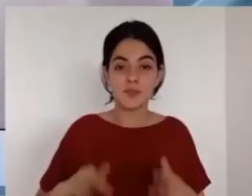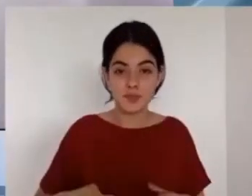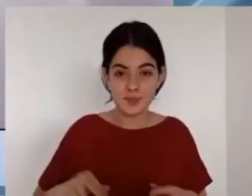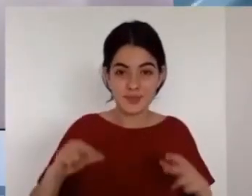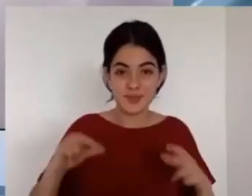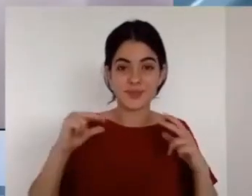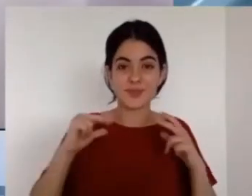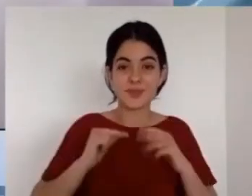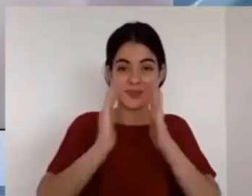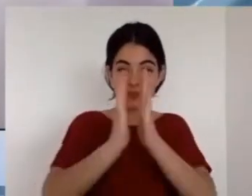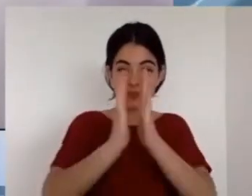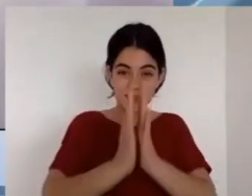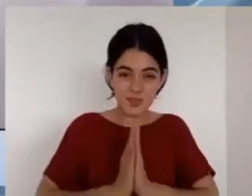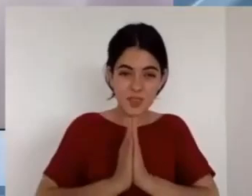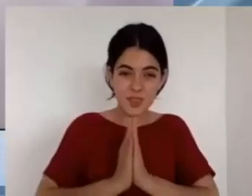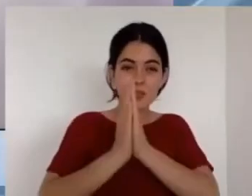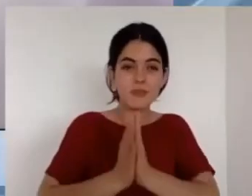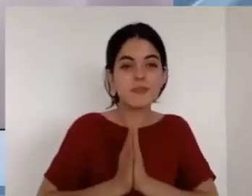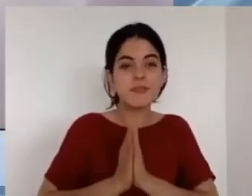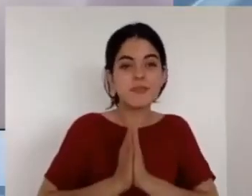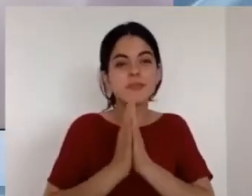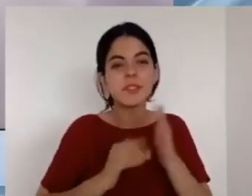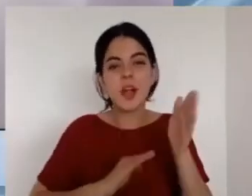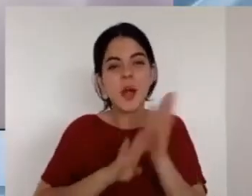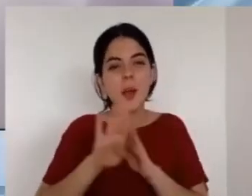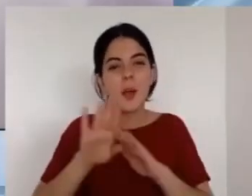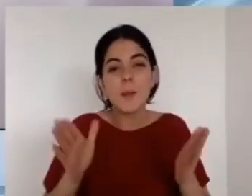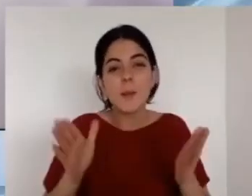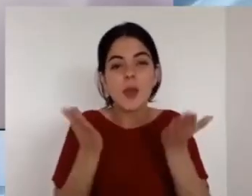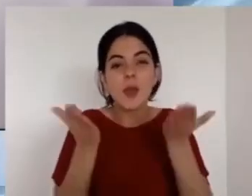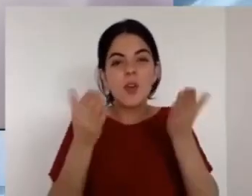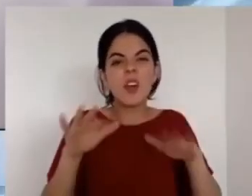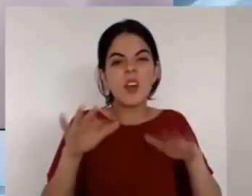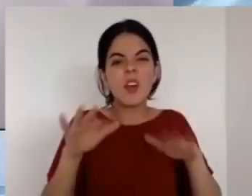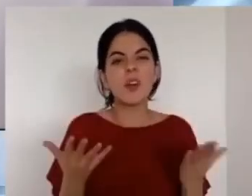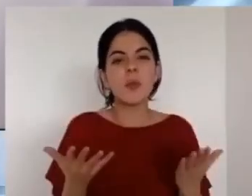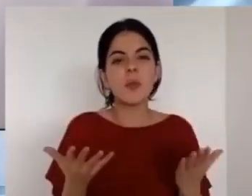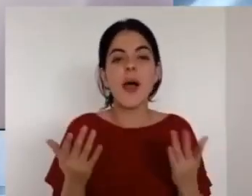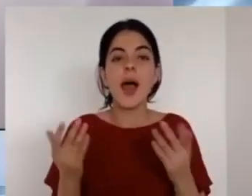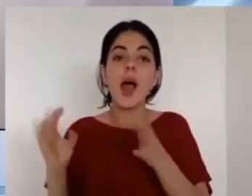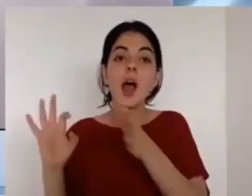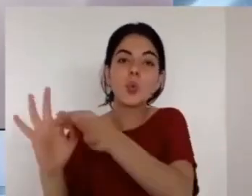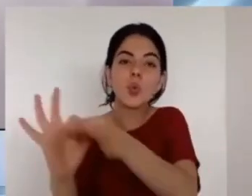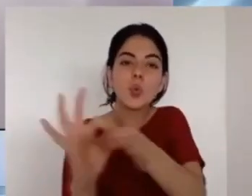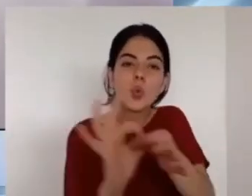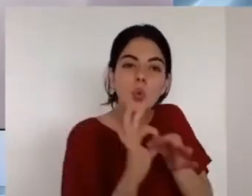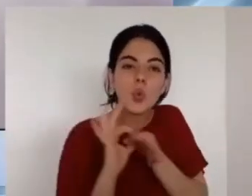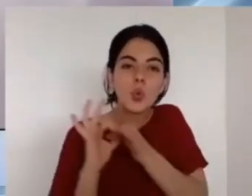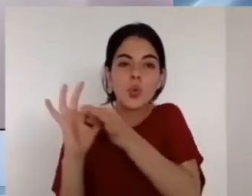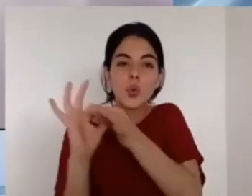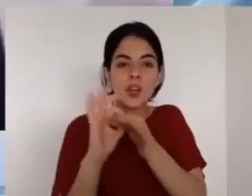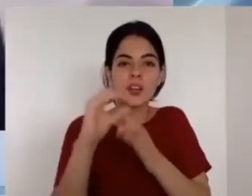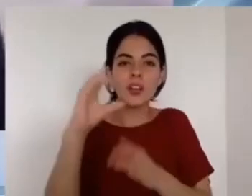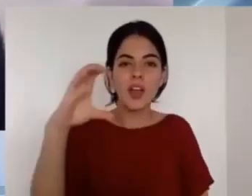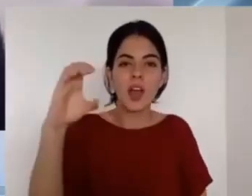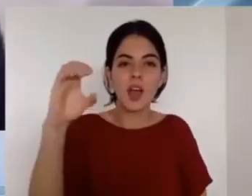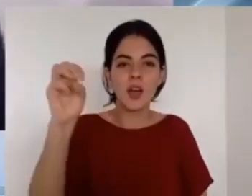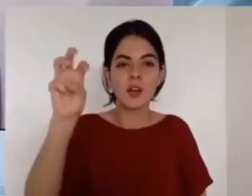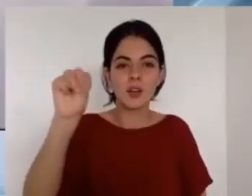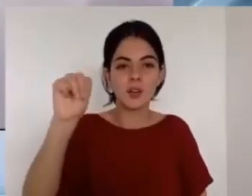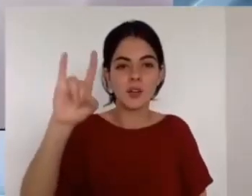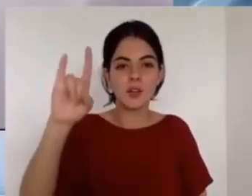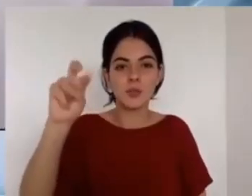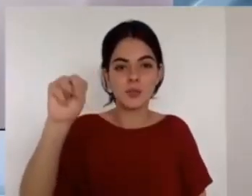un medio y usted me dirá hermano fernando será que la oración puede ser